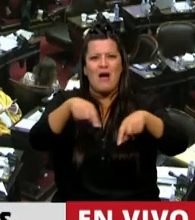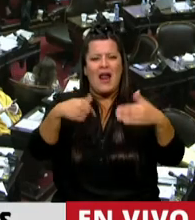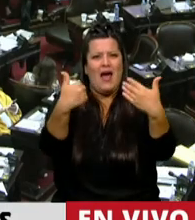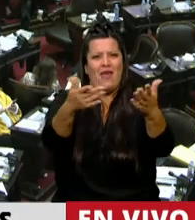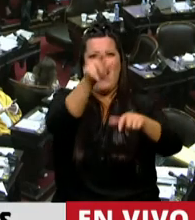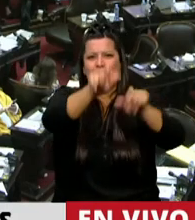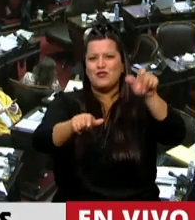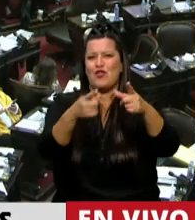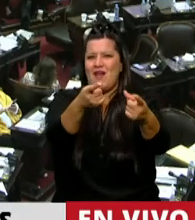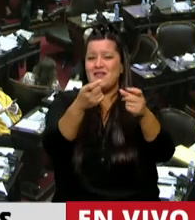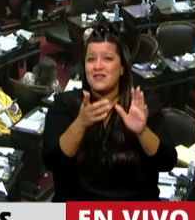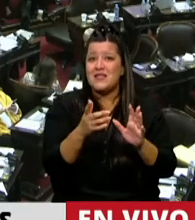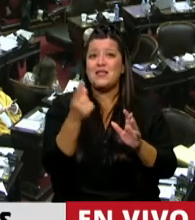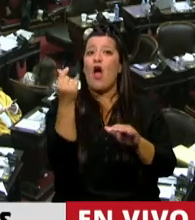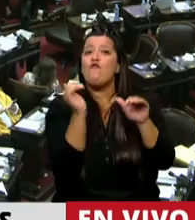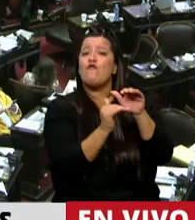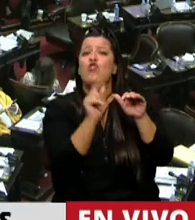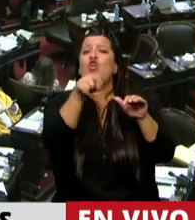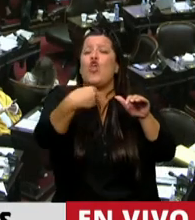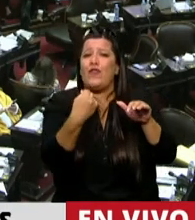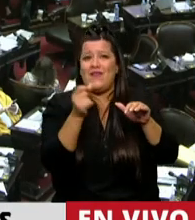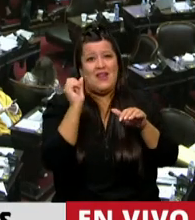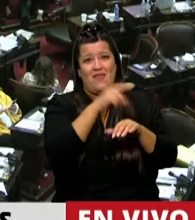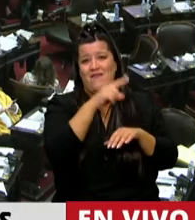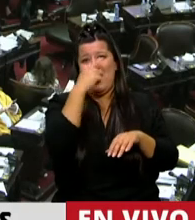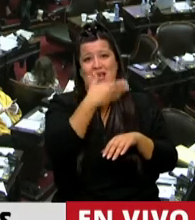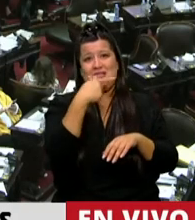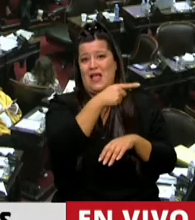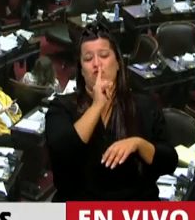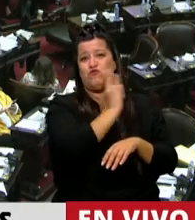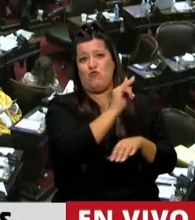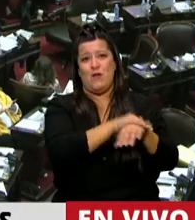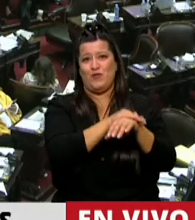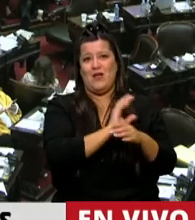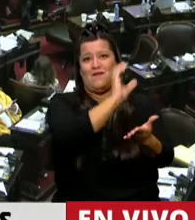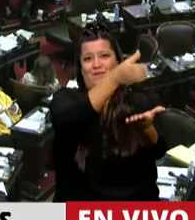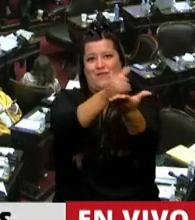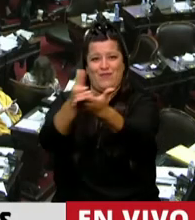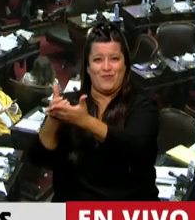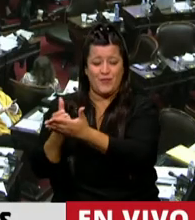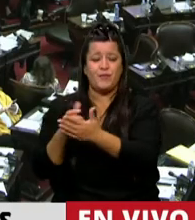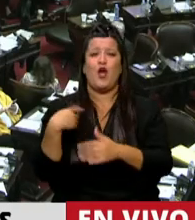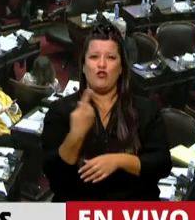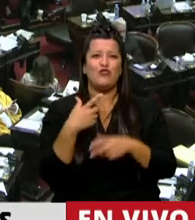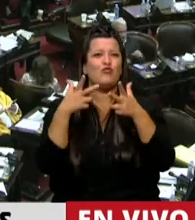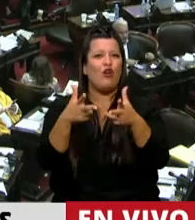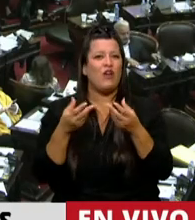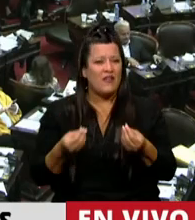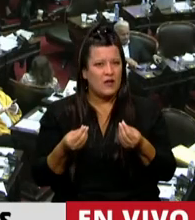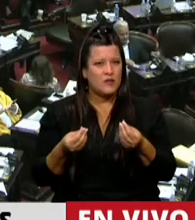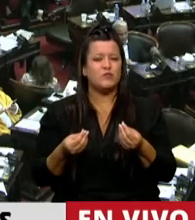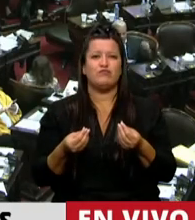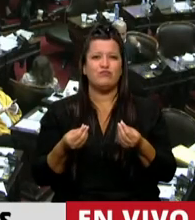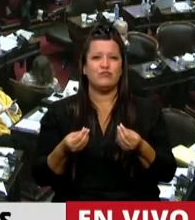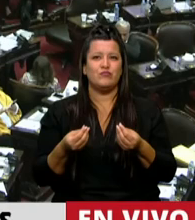pueblo, los fondos deben provenir de las arcas estatales y por eso, entre otras cosas, hemos planteado el